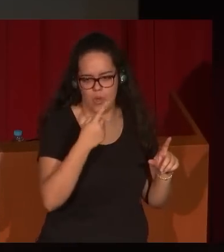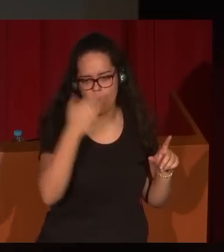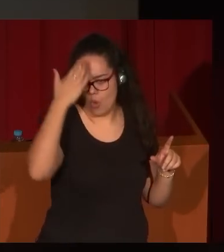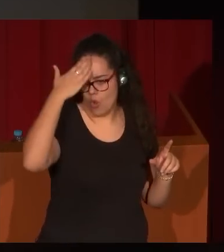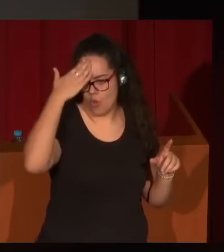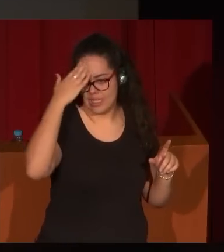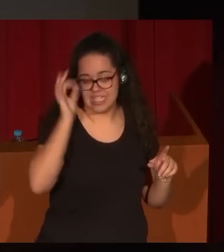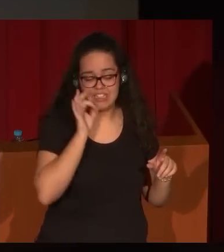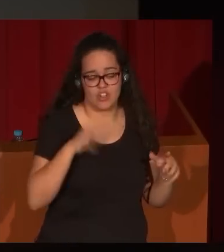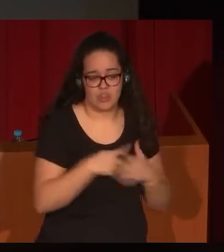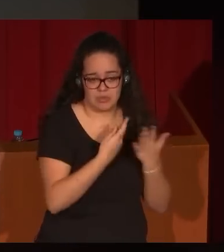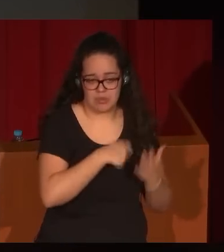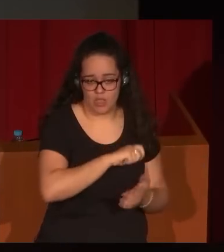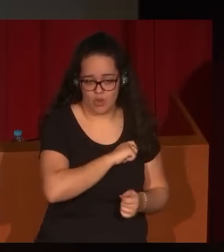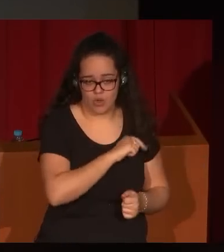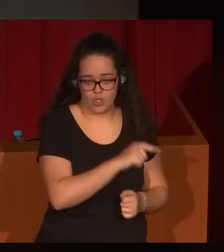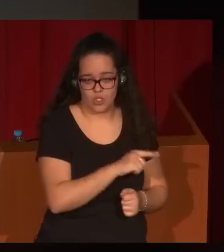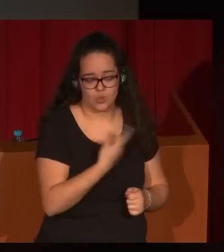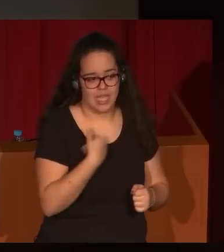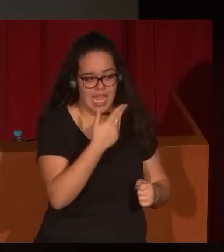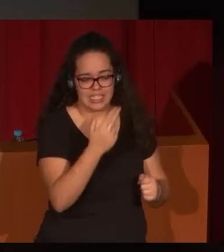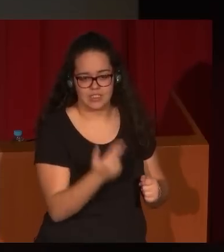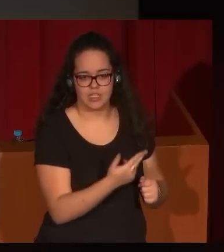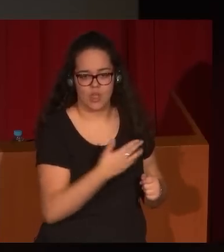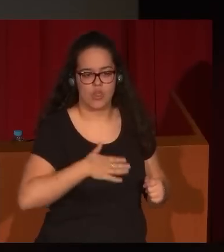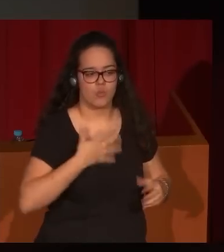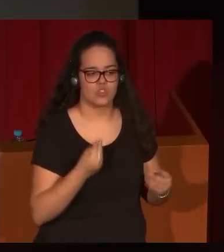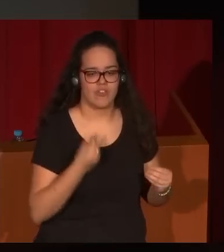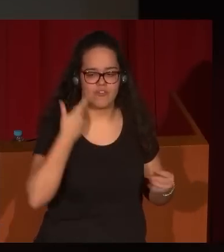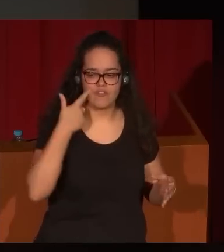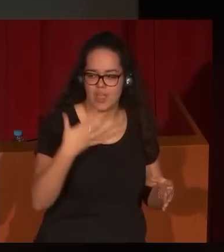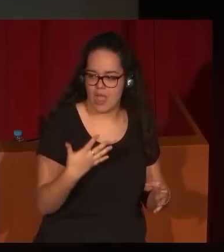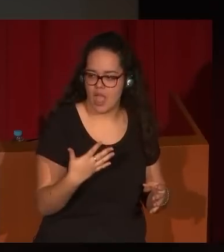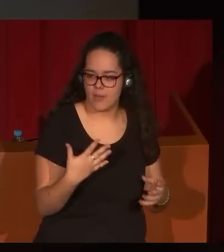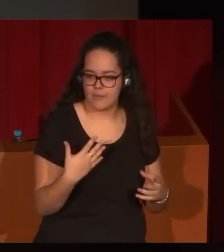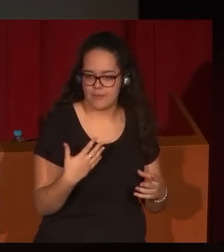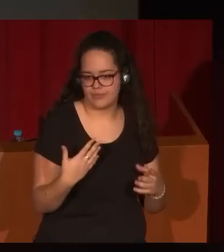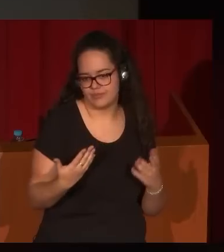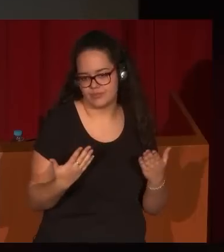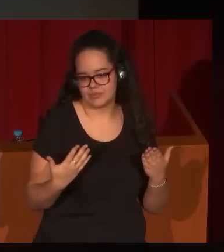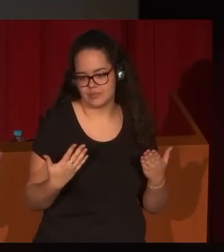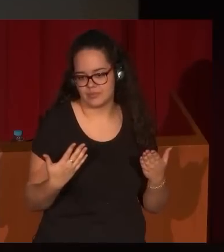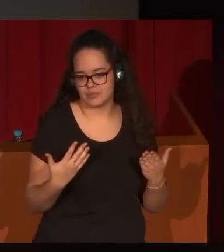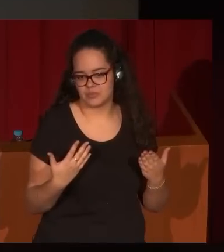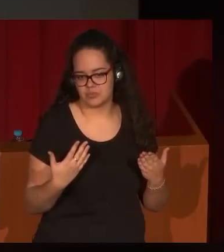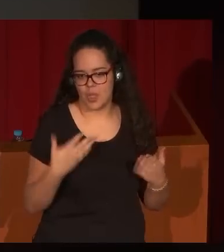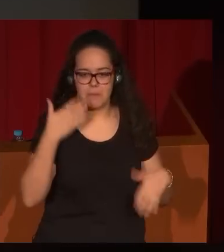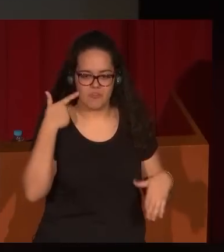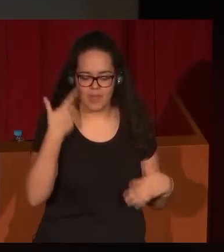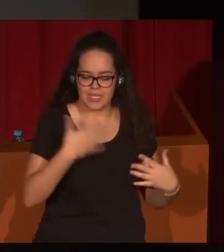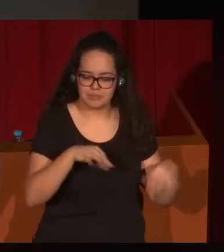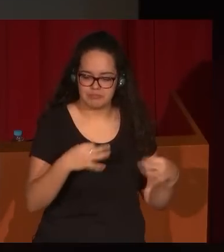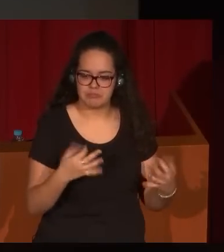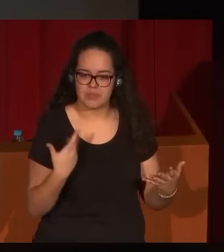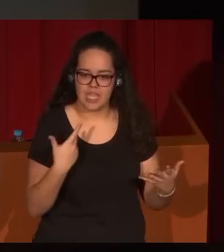maestros del siglo XIX español, un artista que ha gozado de mucha fama, mucha fama popular, mucha fama en el mundo del mercado,